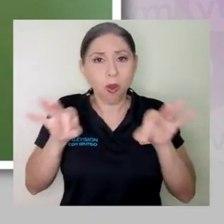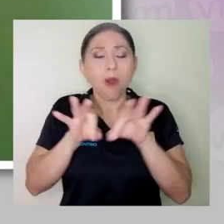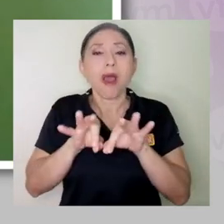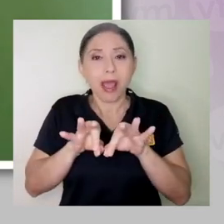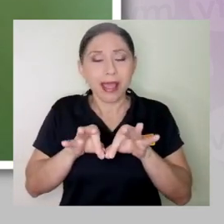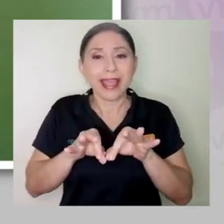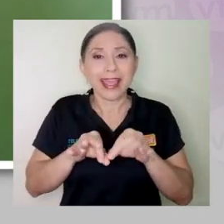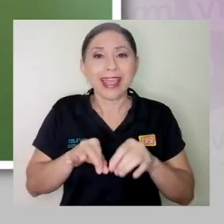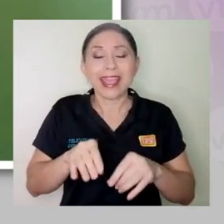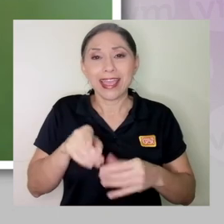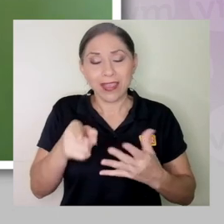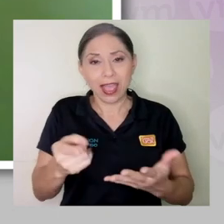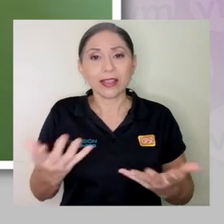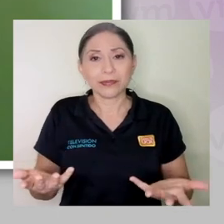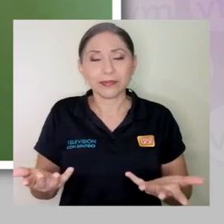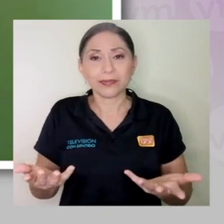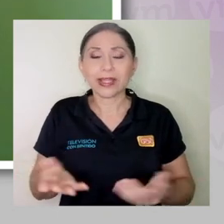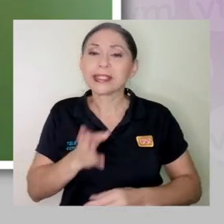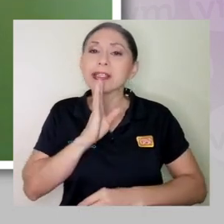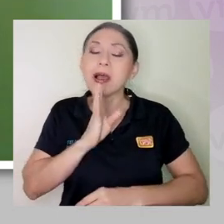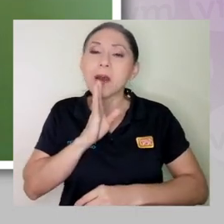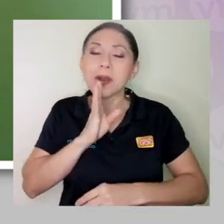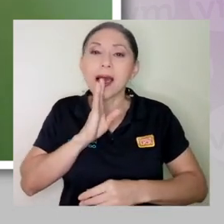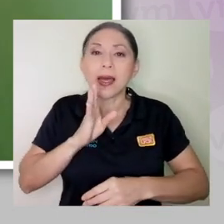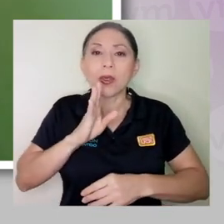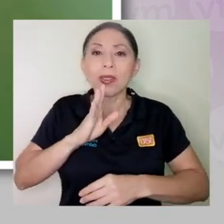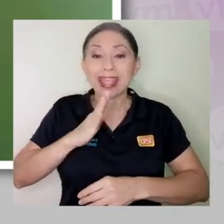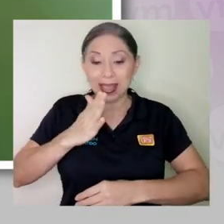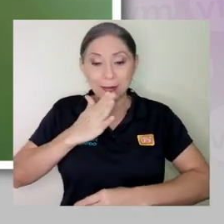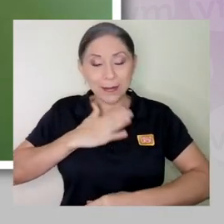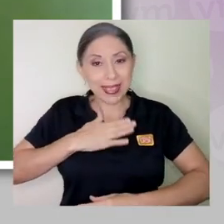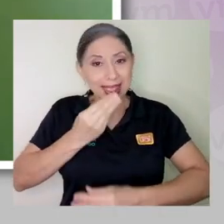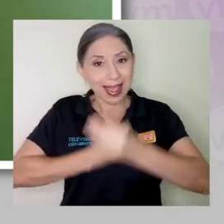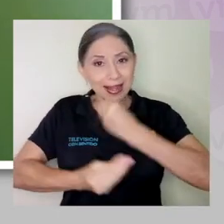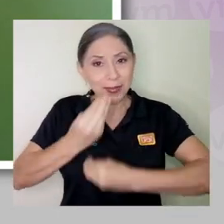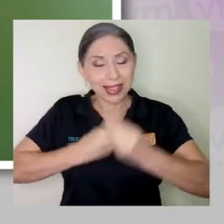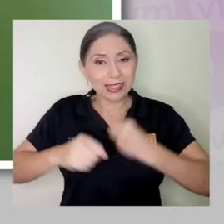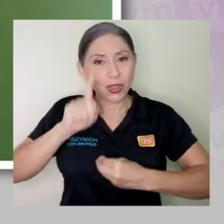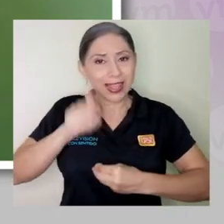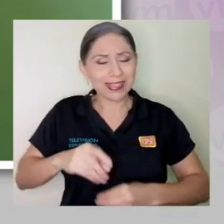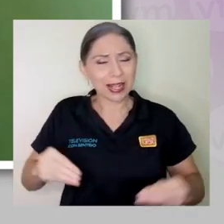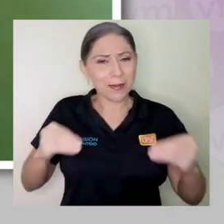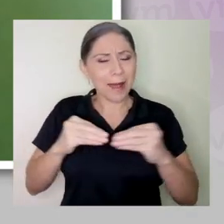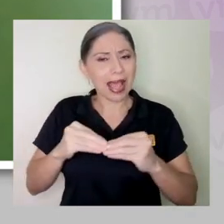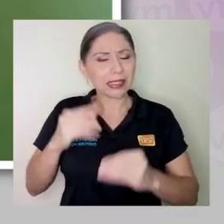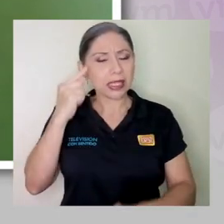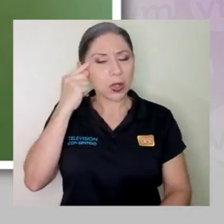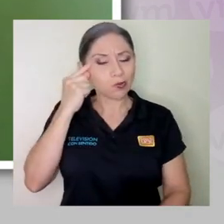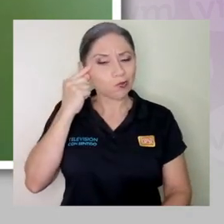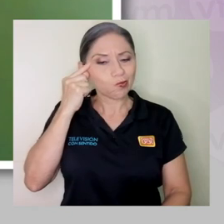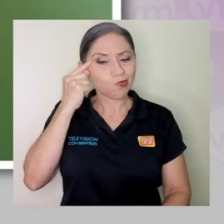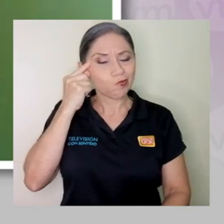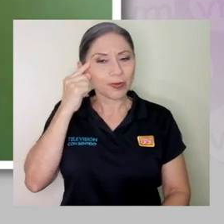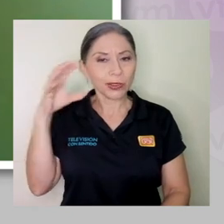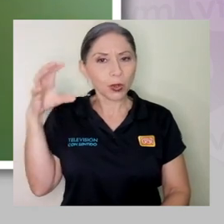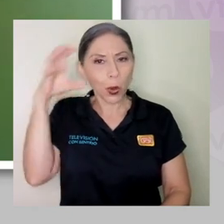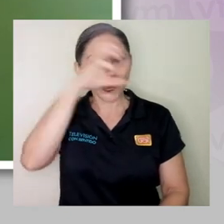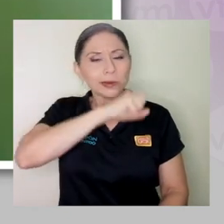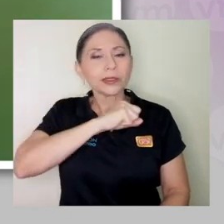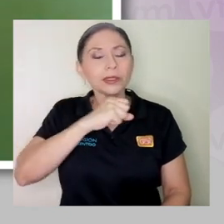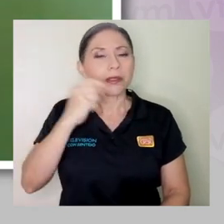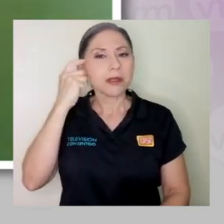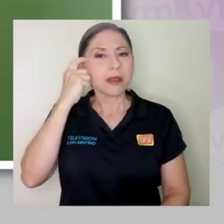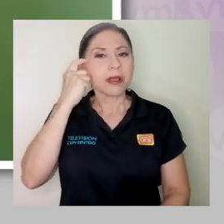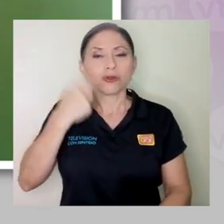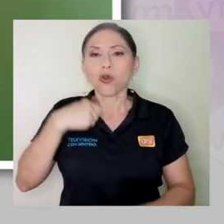entonces se ha hablado de que mi alimentación tiene que ser más consciente. Yo no puedo solamente pensar en que me vaya a